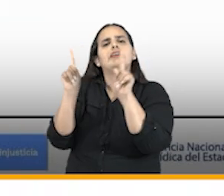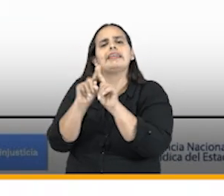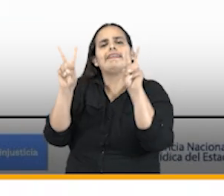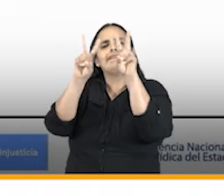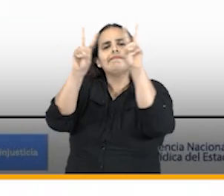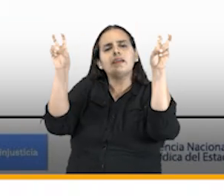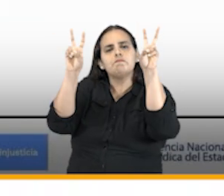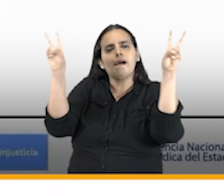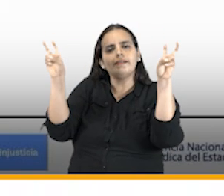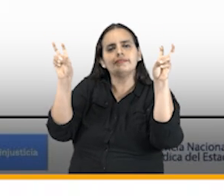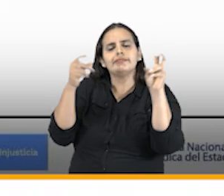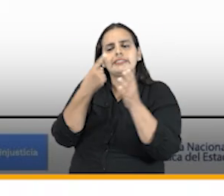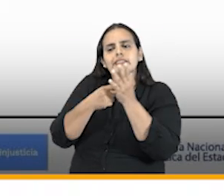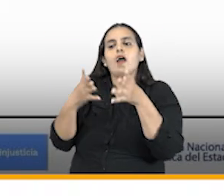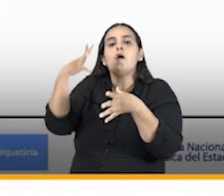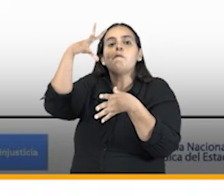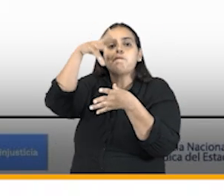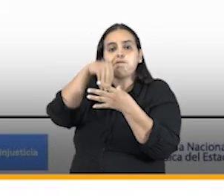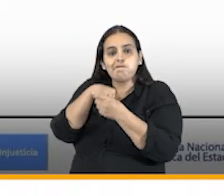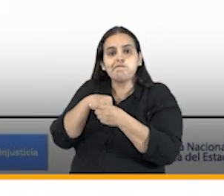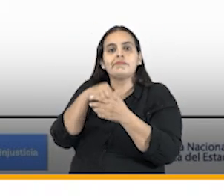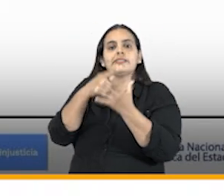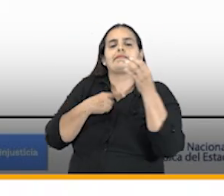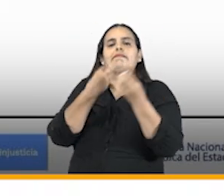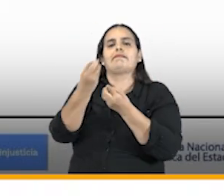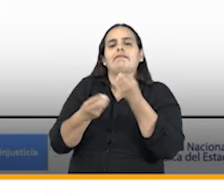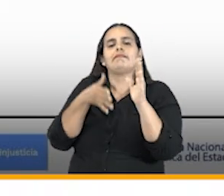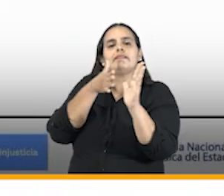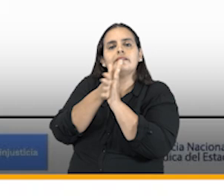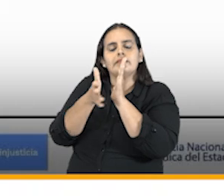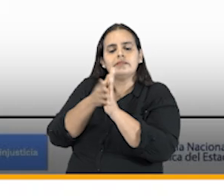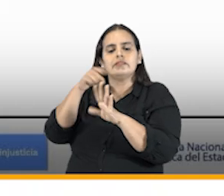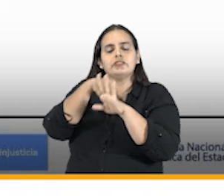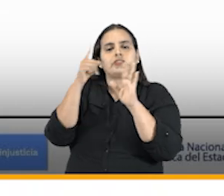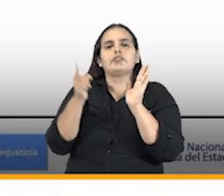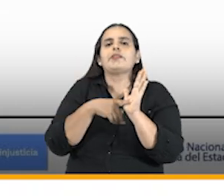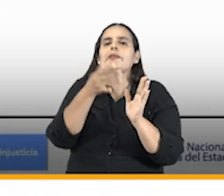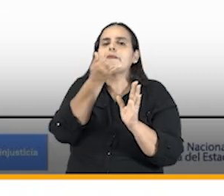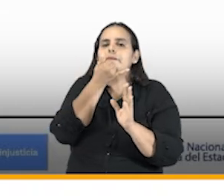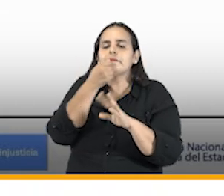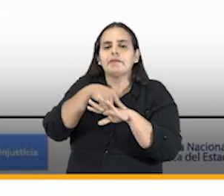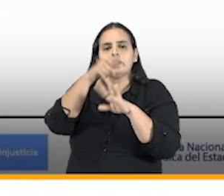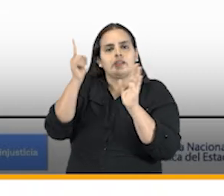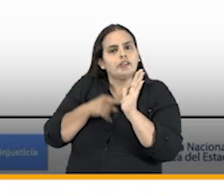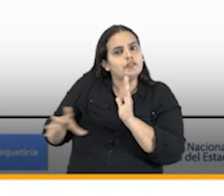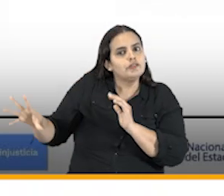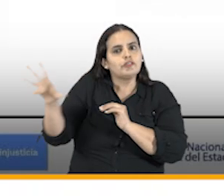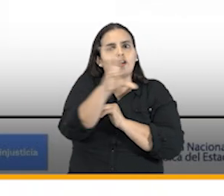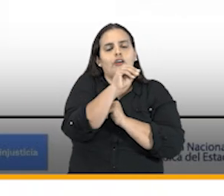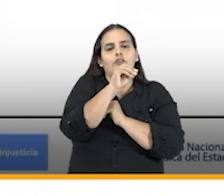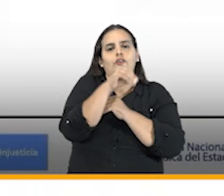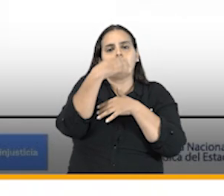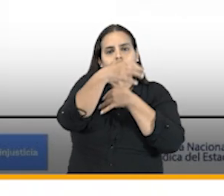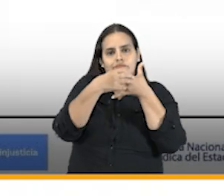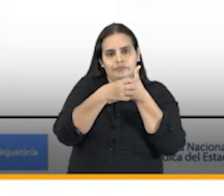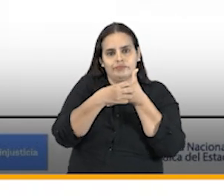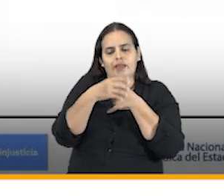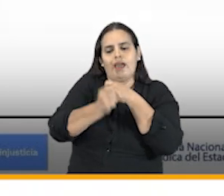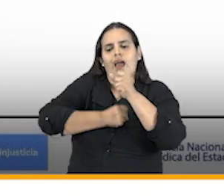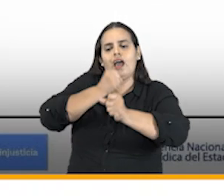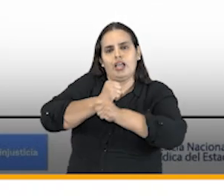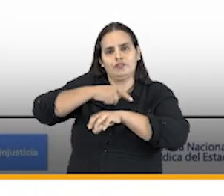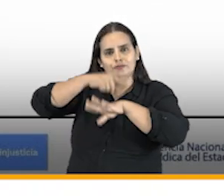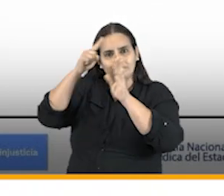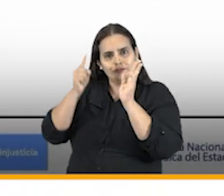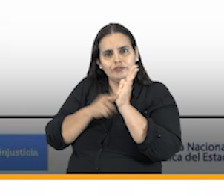temas que integran y que hacen parte del panorama litigioso de la nación a lo largo del año